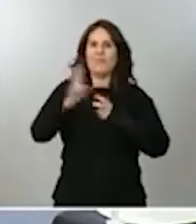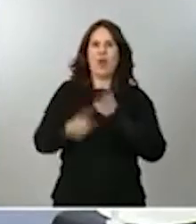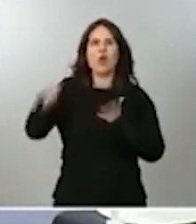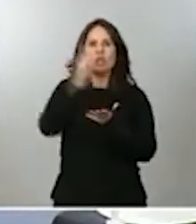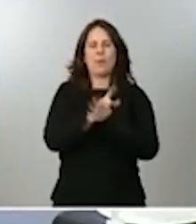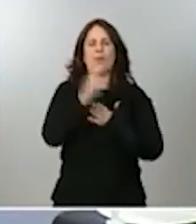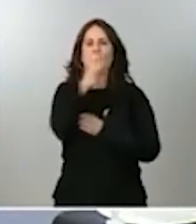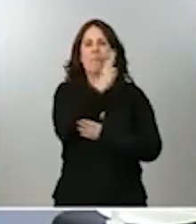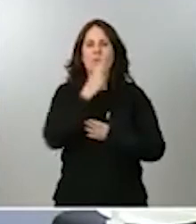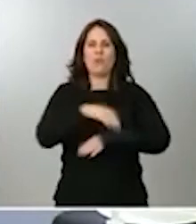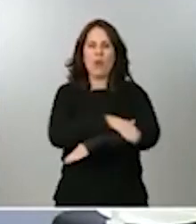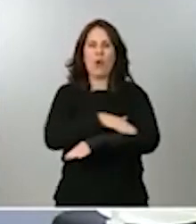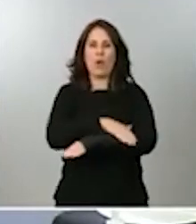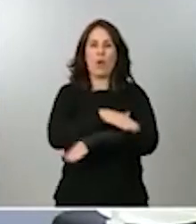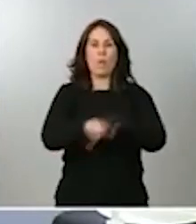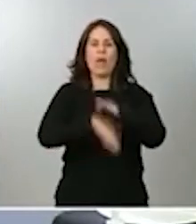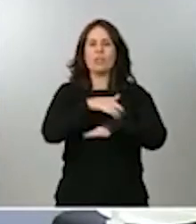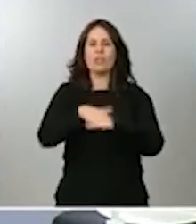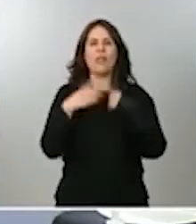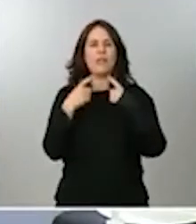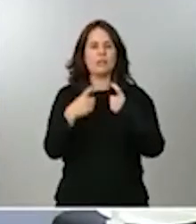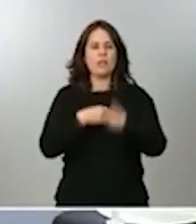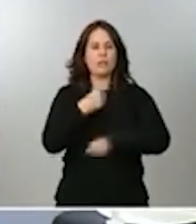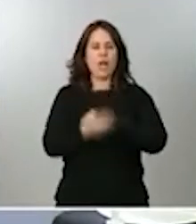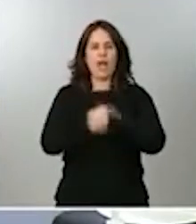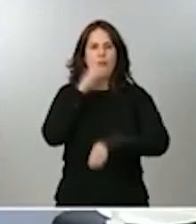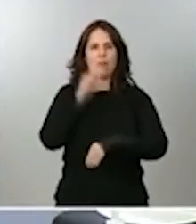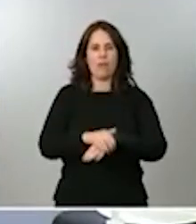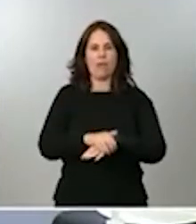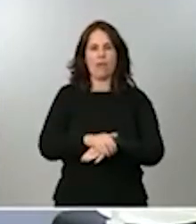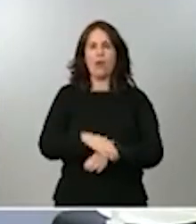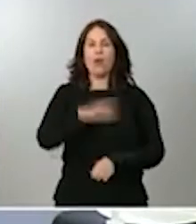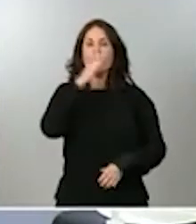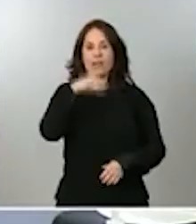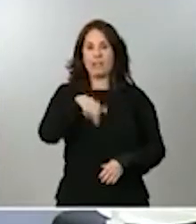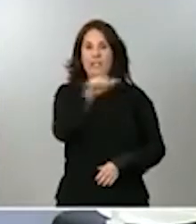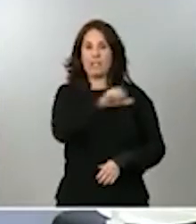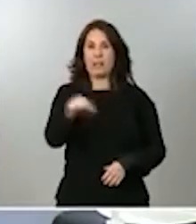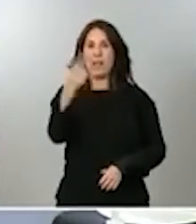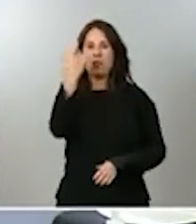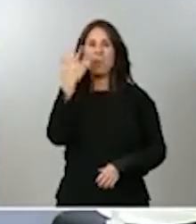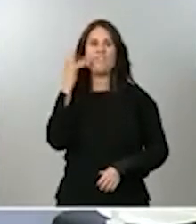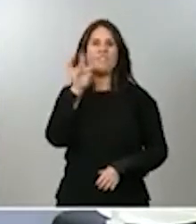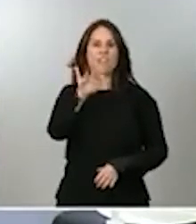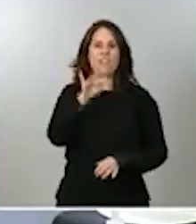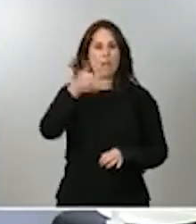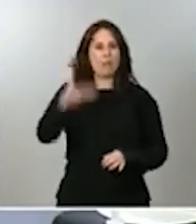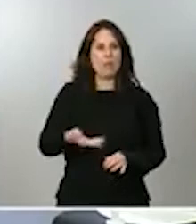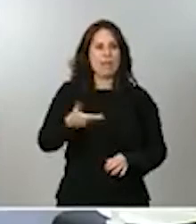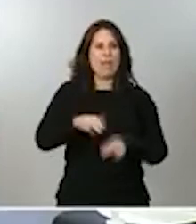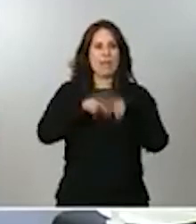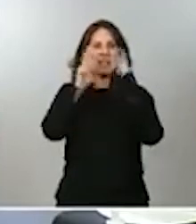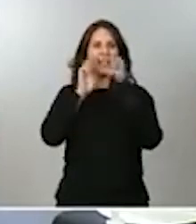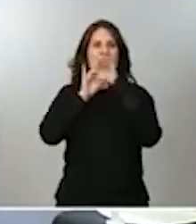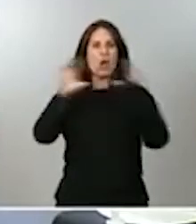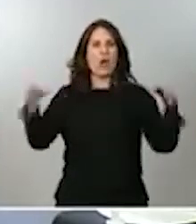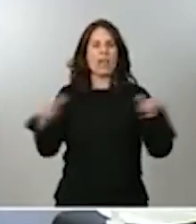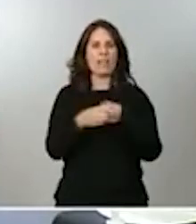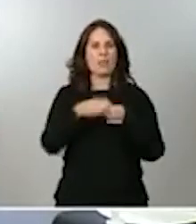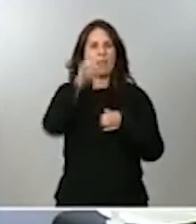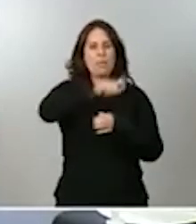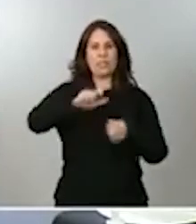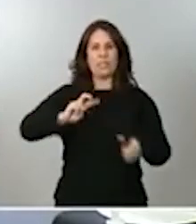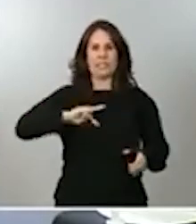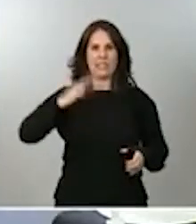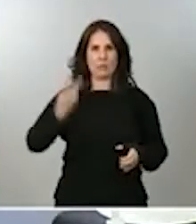pasos necesarios. Lo digo porque esta semana hay una fecha importante en relación al colectivo de personas transexuales. Este Gobierno